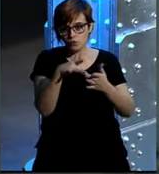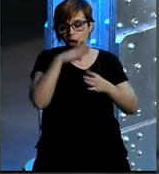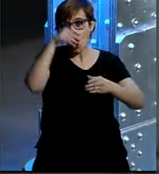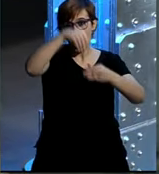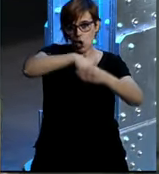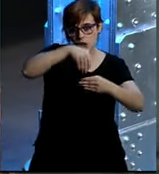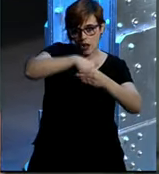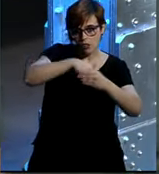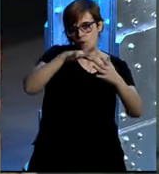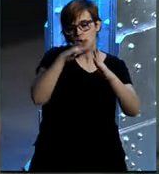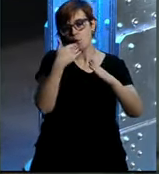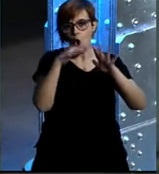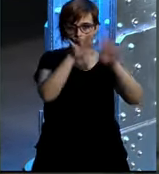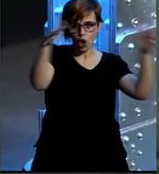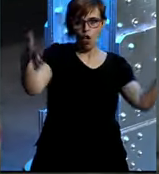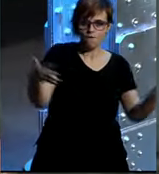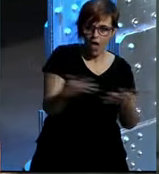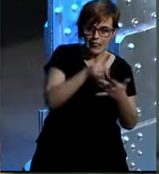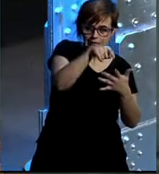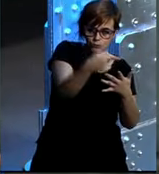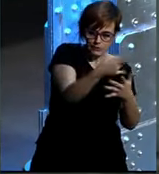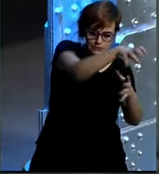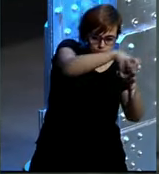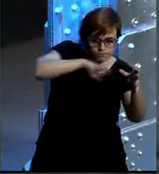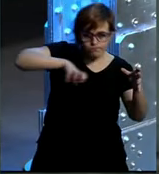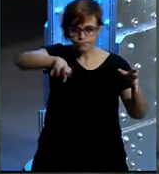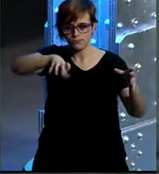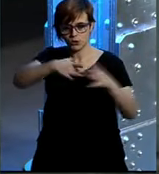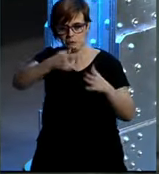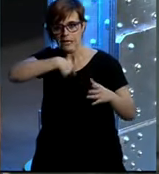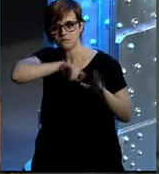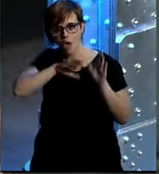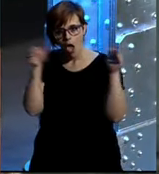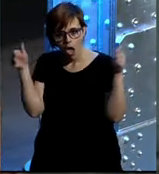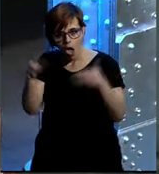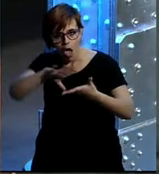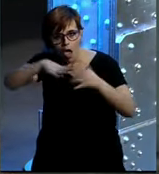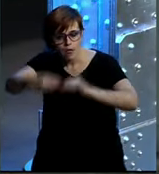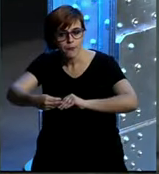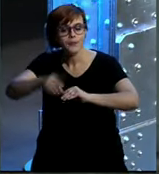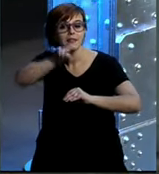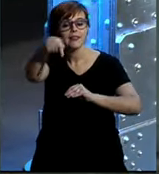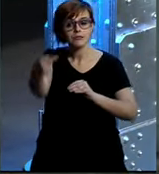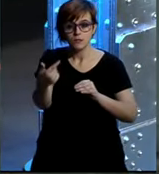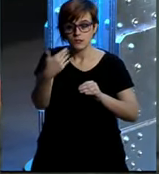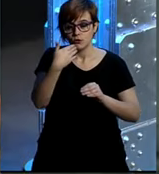contenidos más globales. Aquí hacemos los contenidos más locales y, obviamente, como canal de